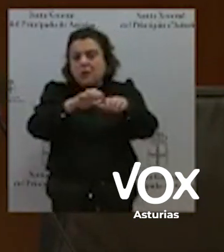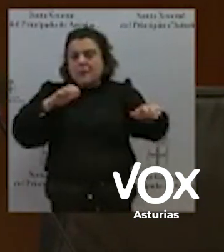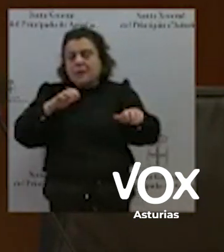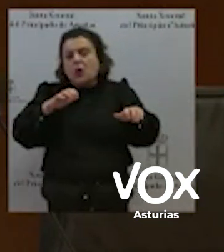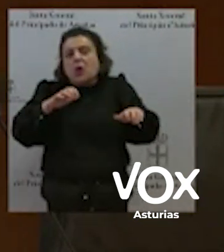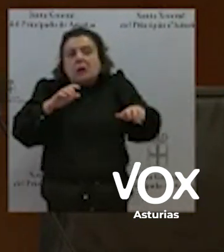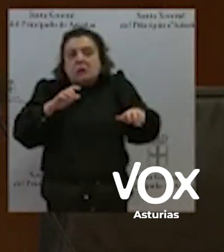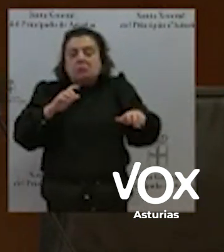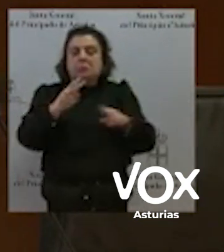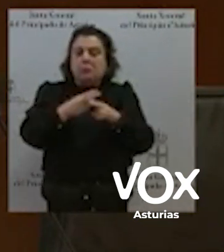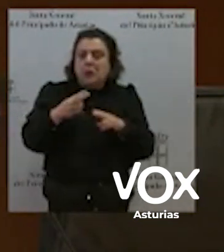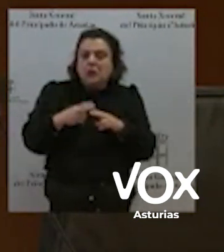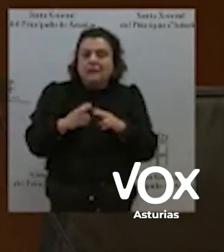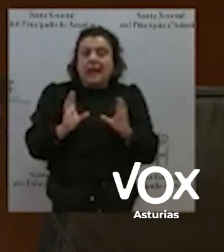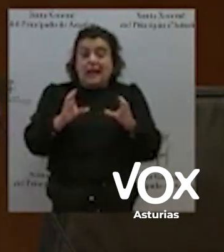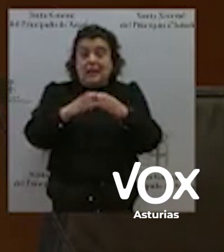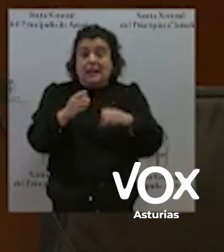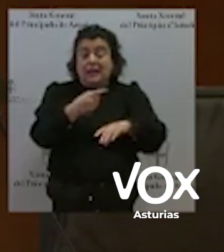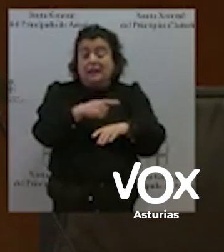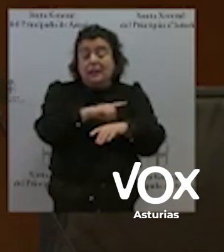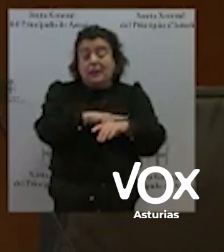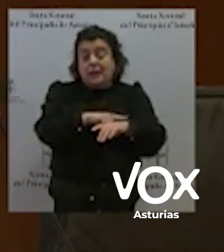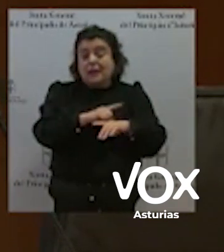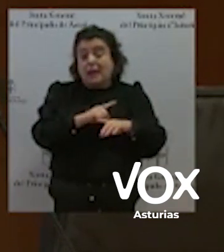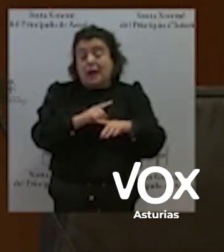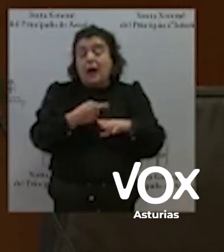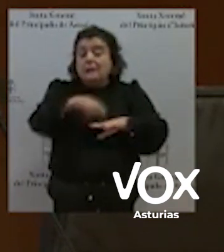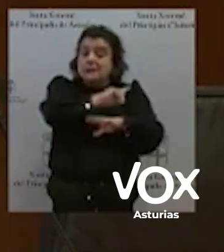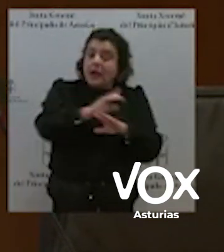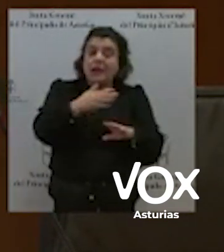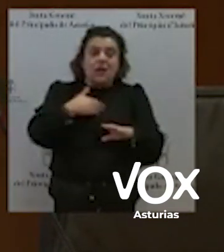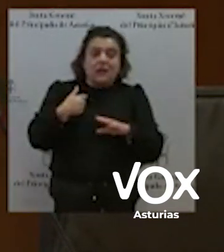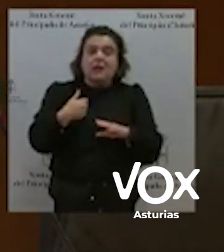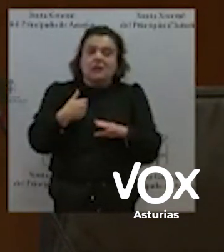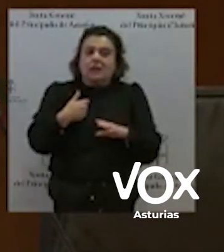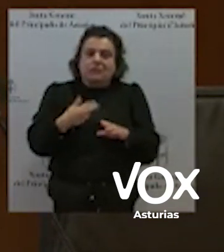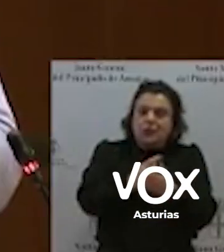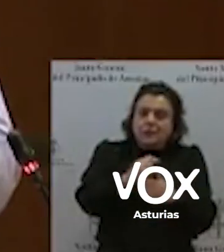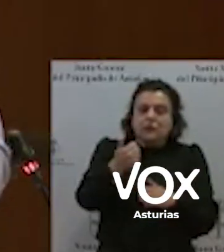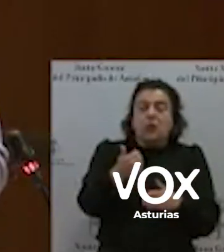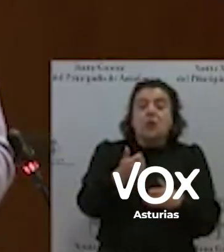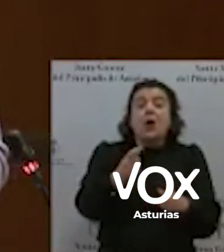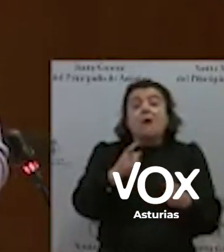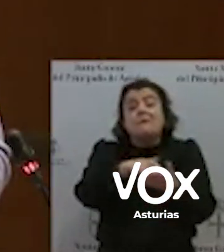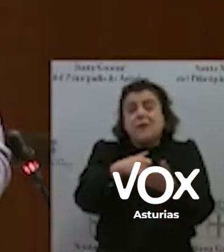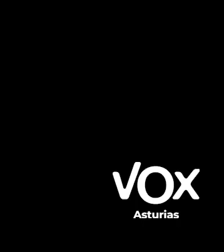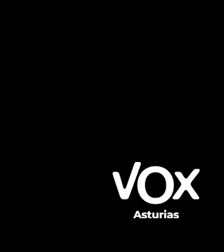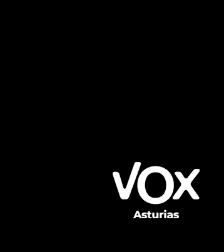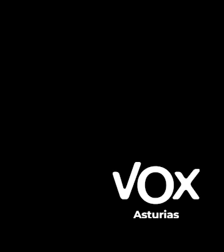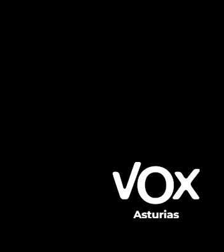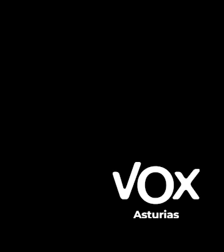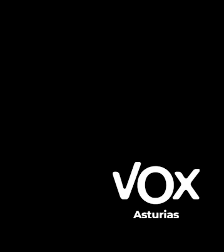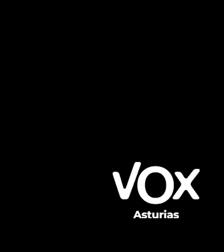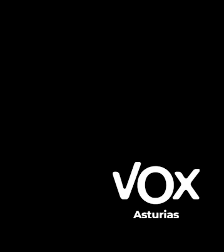que no se repetirá y por eso quieren aprobarlo tan rápido. Frágil, en contra de una mayoría de asturianos que se oponen. Legal, pero ilegítima.